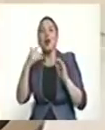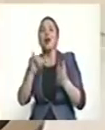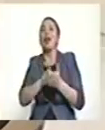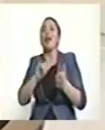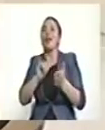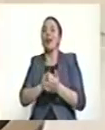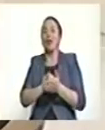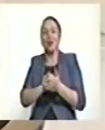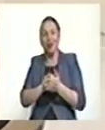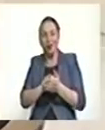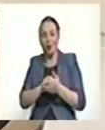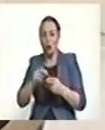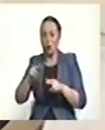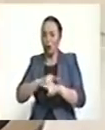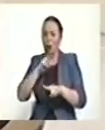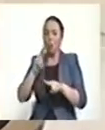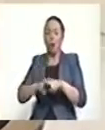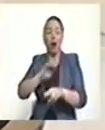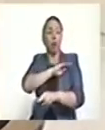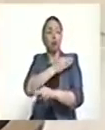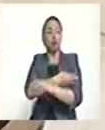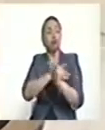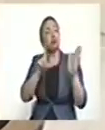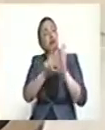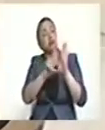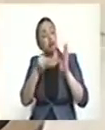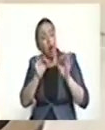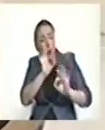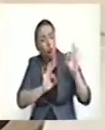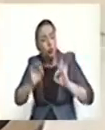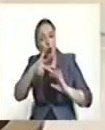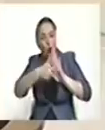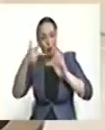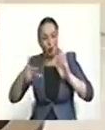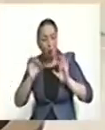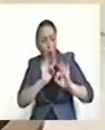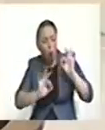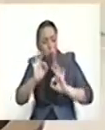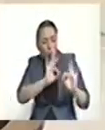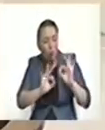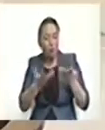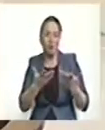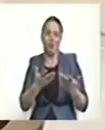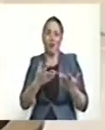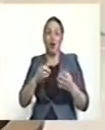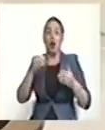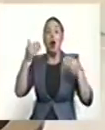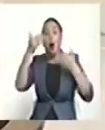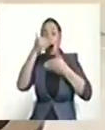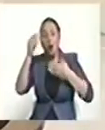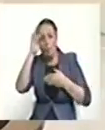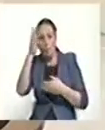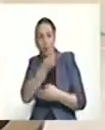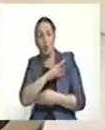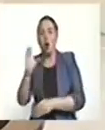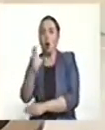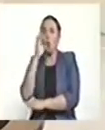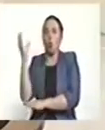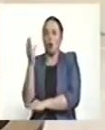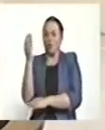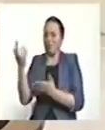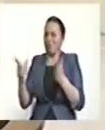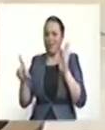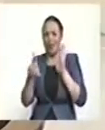una fuerza regular, legal, amparada por la Constitución. La están equiparando al ejército de Colombia. Cuando la propia